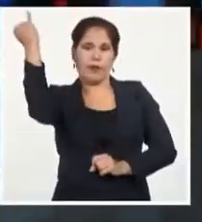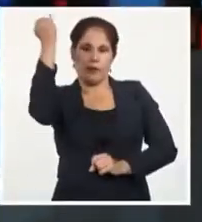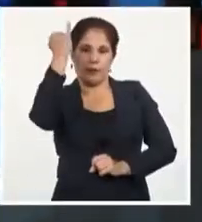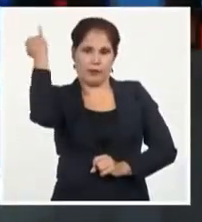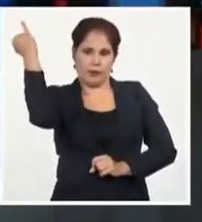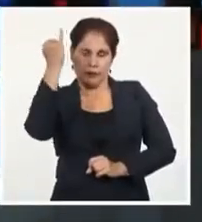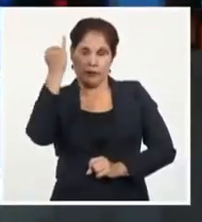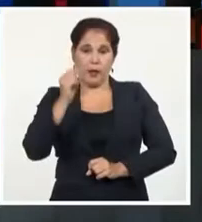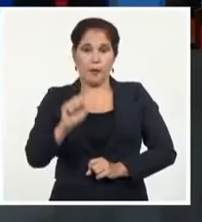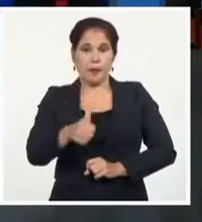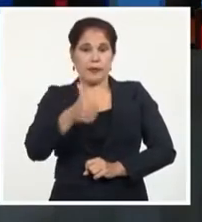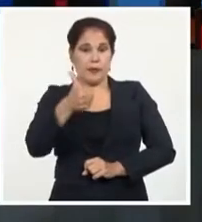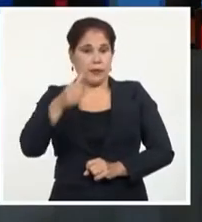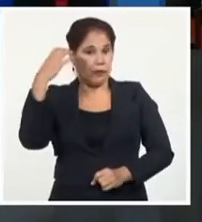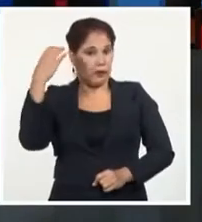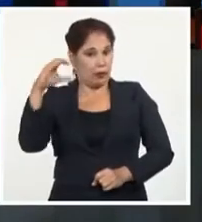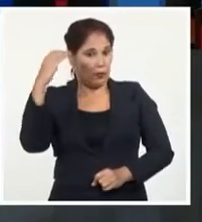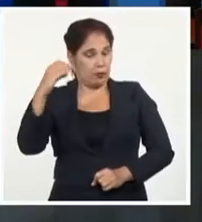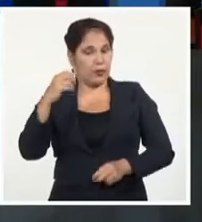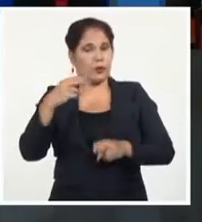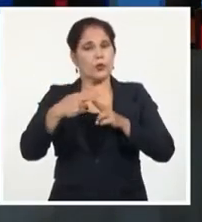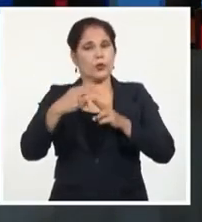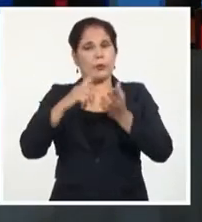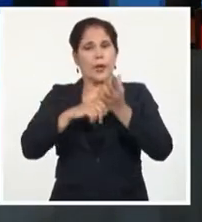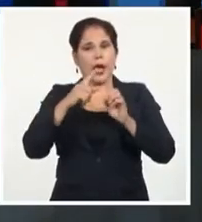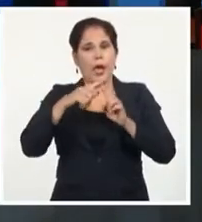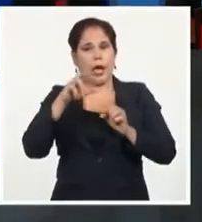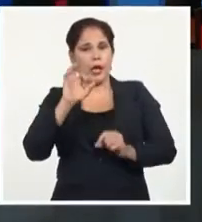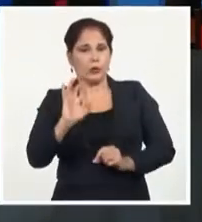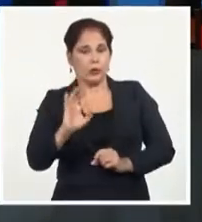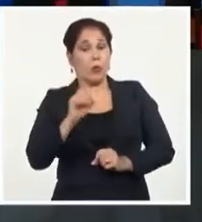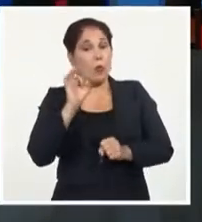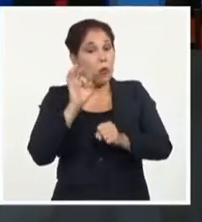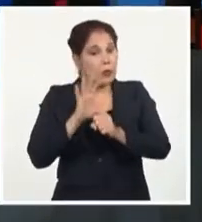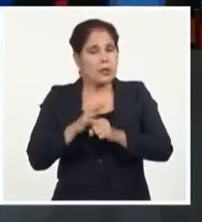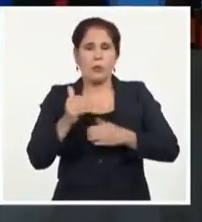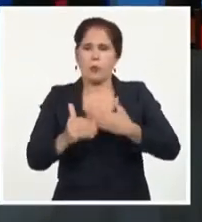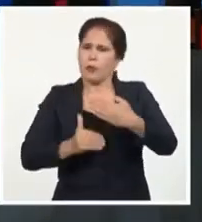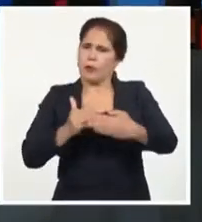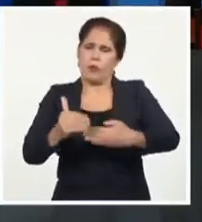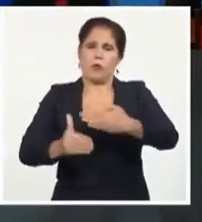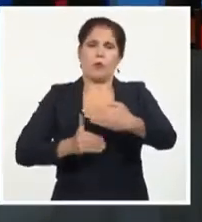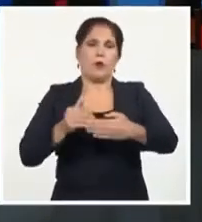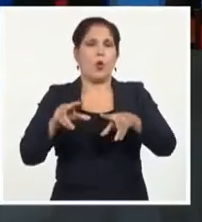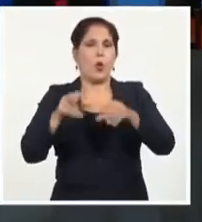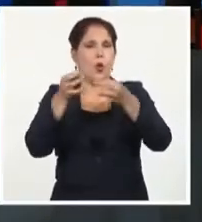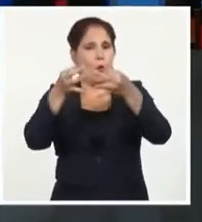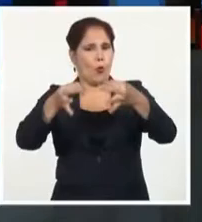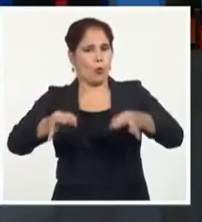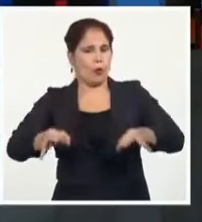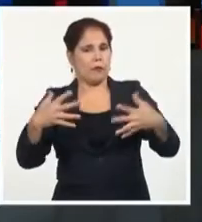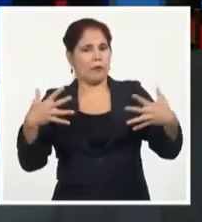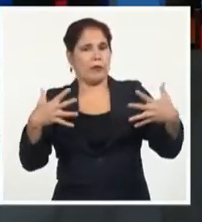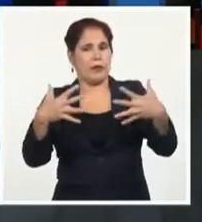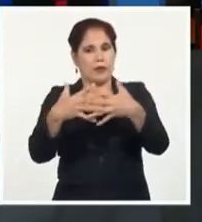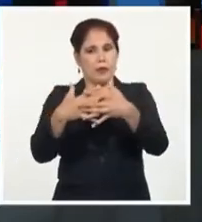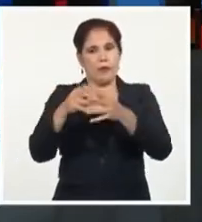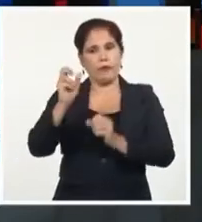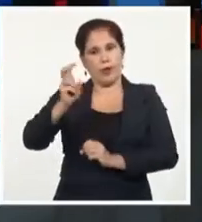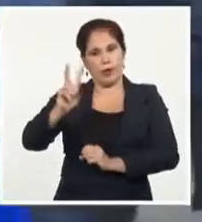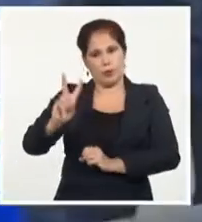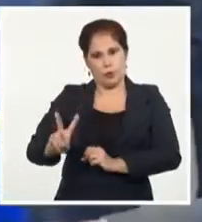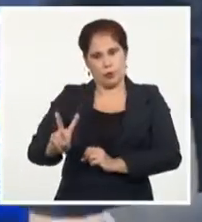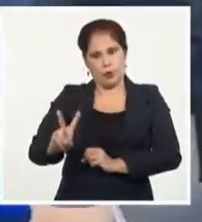El presidente de Colombia, Gustavo Petro, aseguró que su gobierno ya inició el proceso para la normalización de las relaciones con Venezuela.